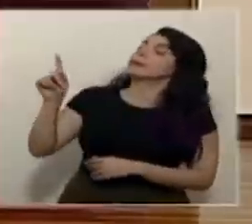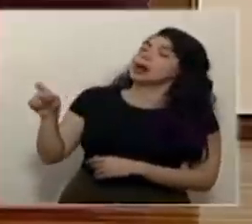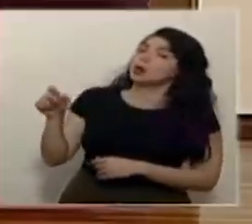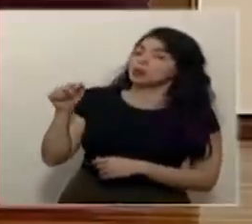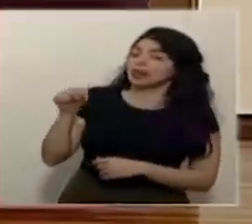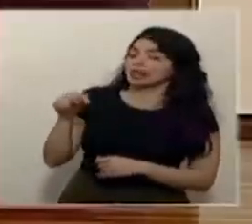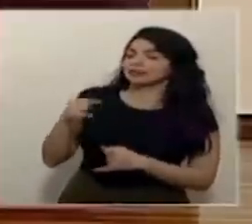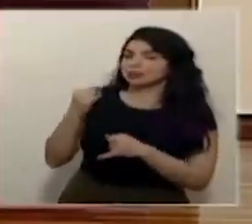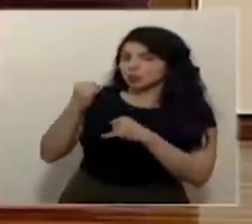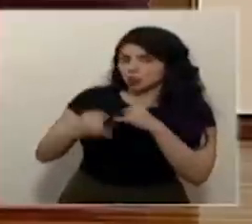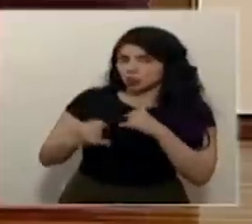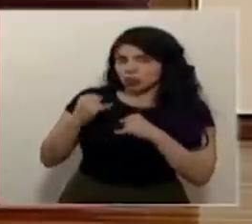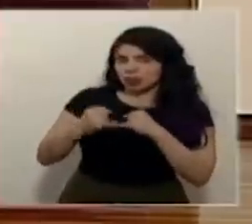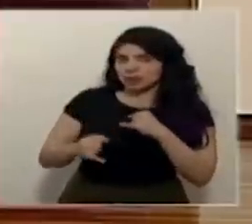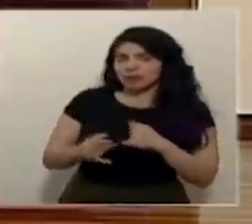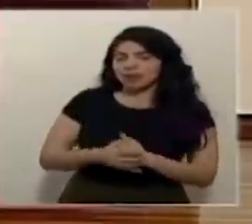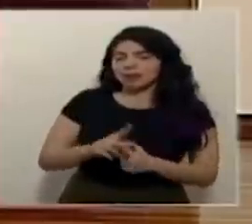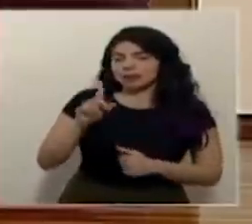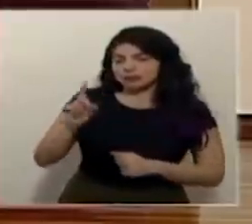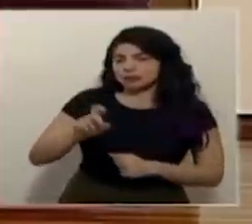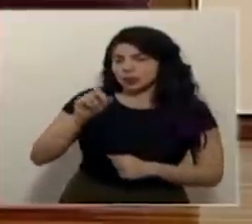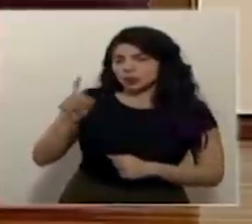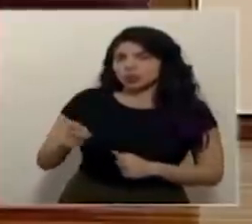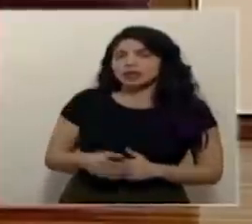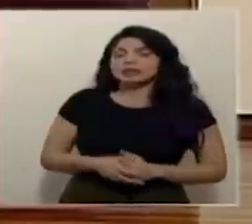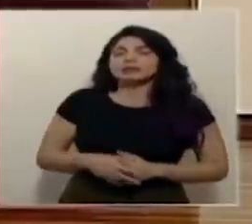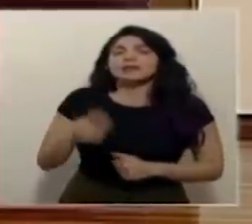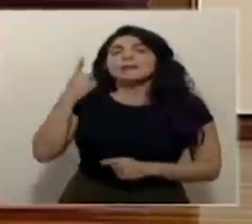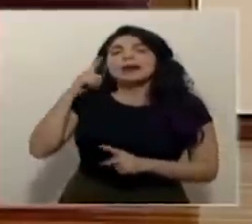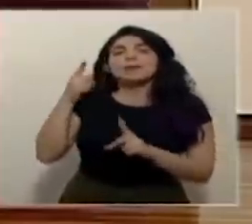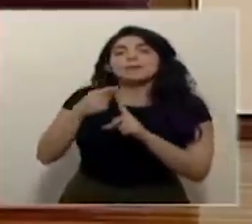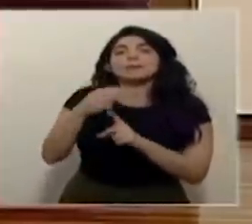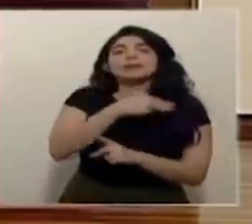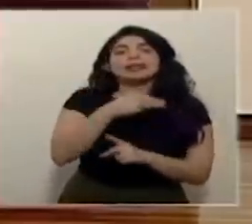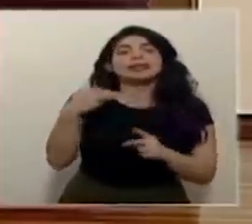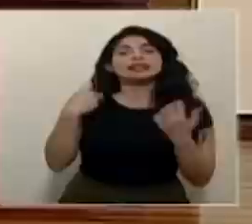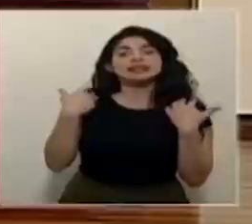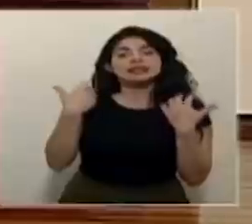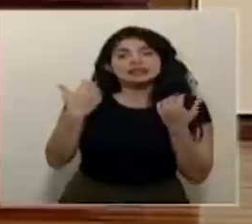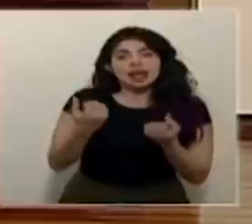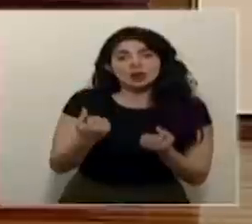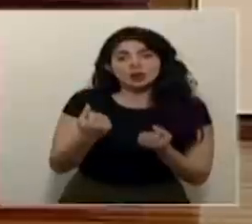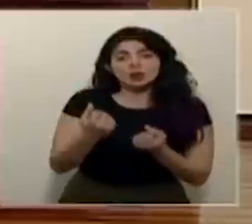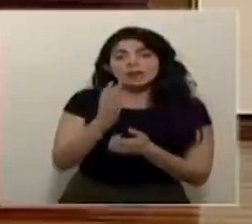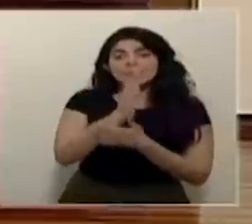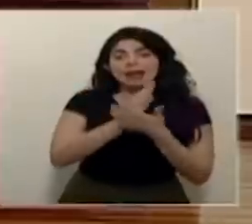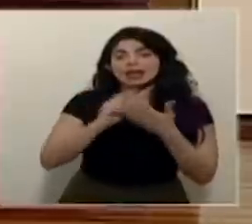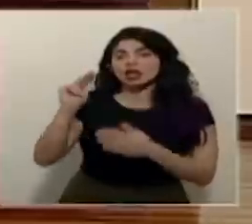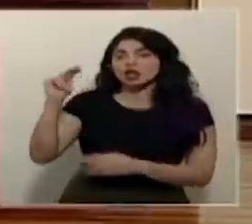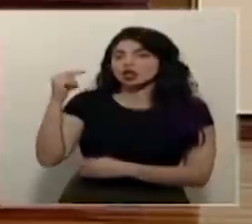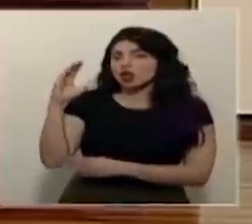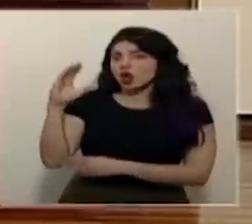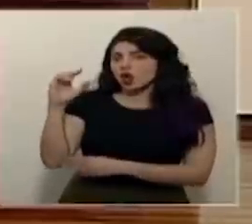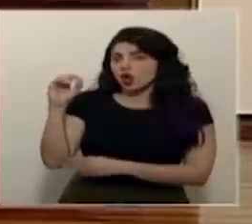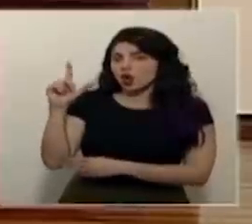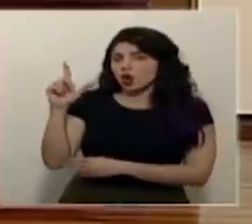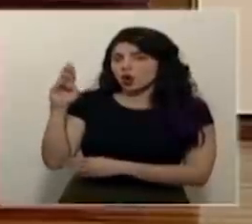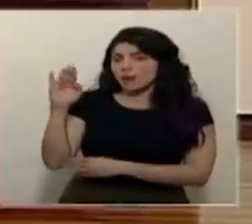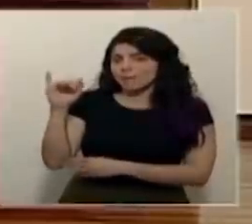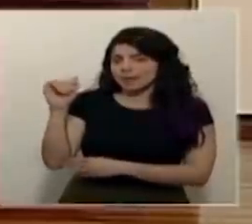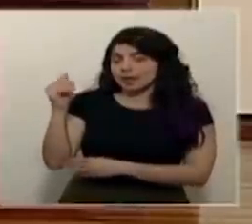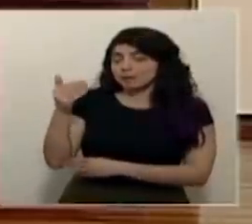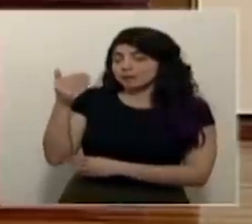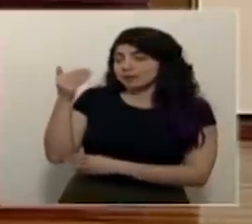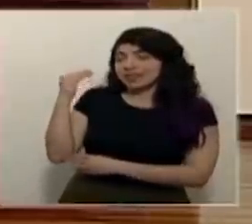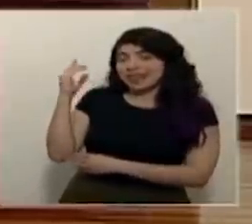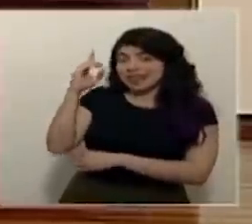con esta terminamos el periodo de consultas es para el ministro de salud y la realiza noticias columbia en los últimos días